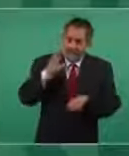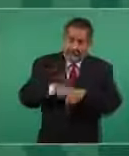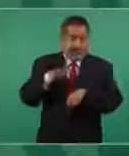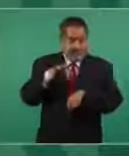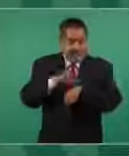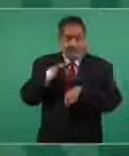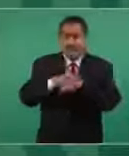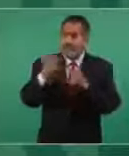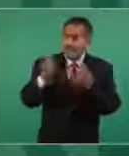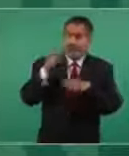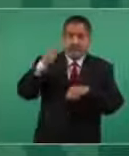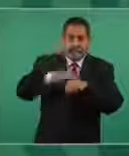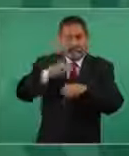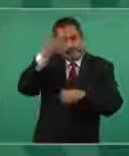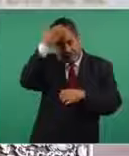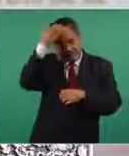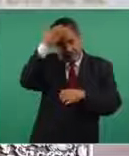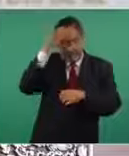necesitamos enfermeras.